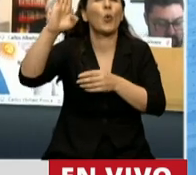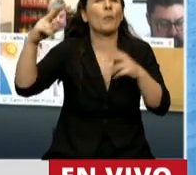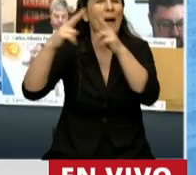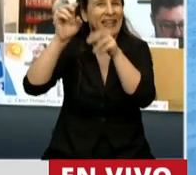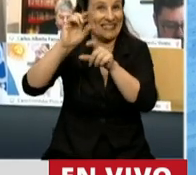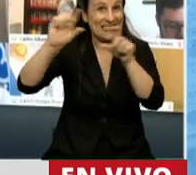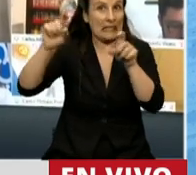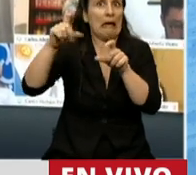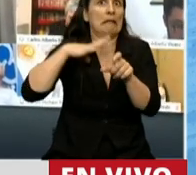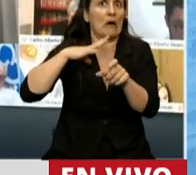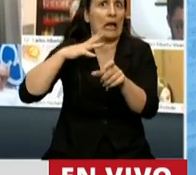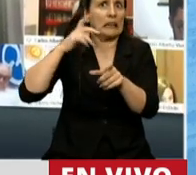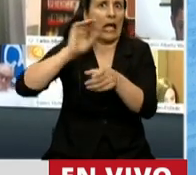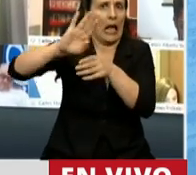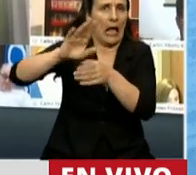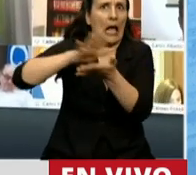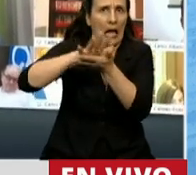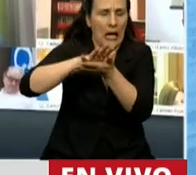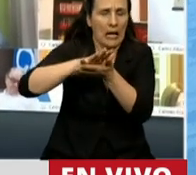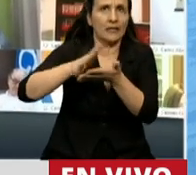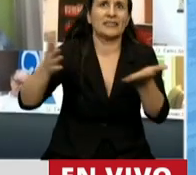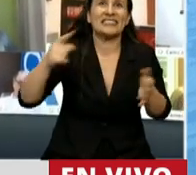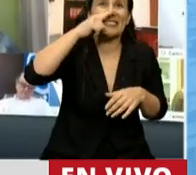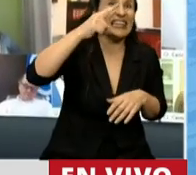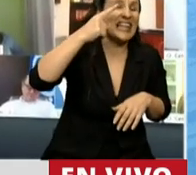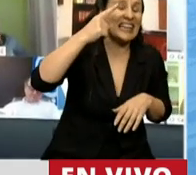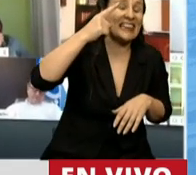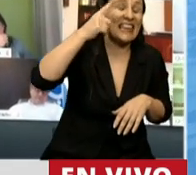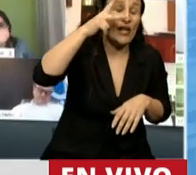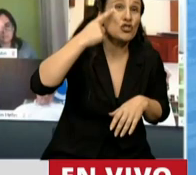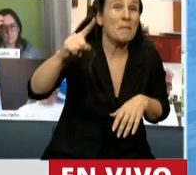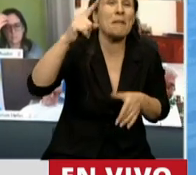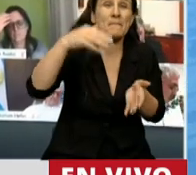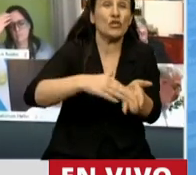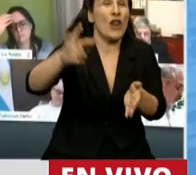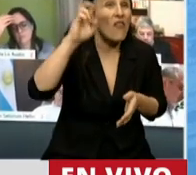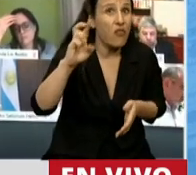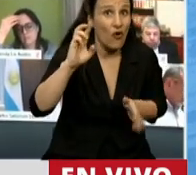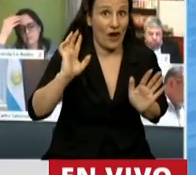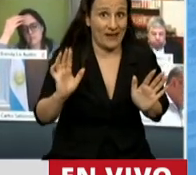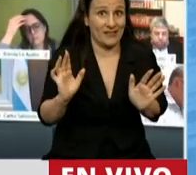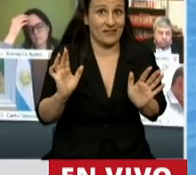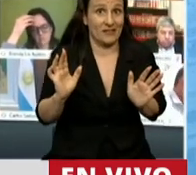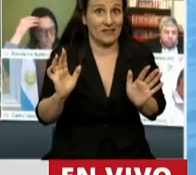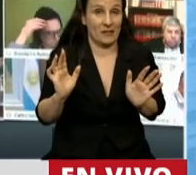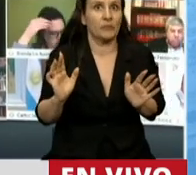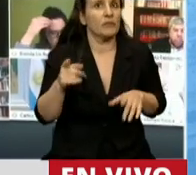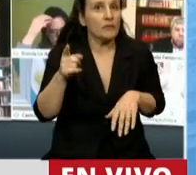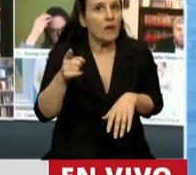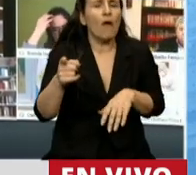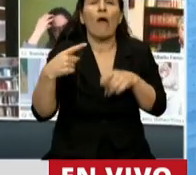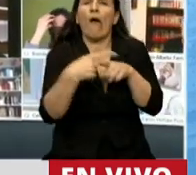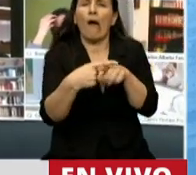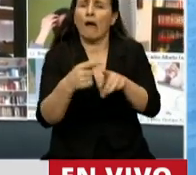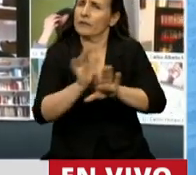Toda esa deuda con organismos son todavía 78.000 millones de dólares. Es decir que tenemos, para dejar de